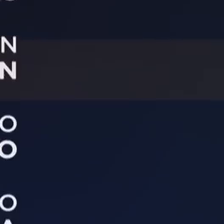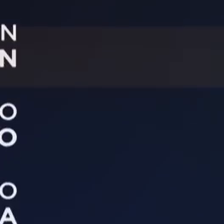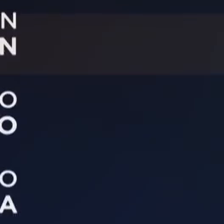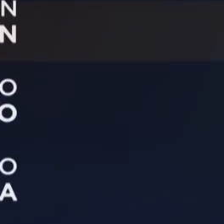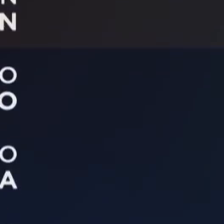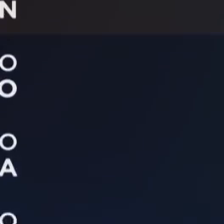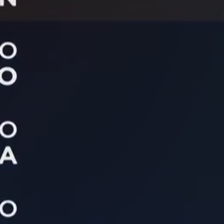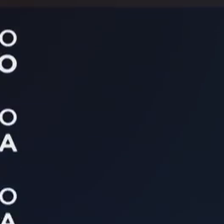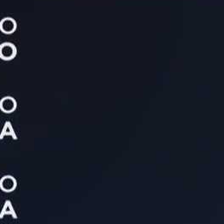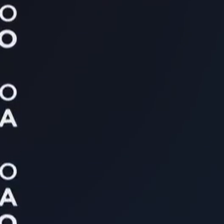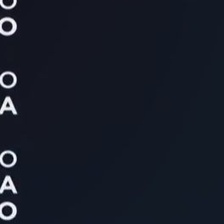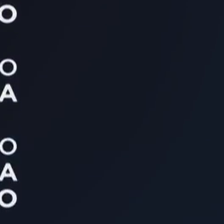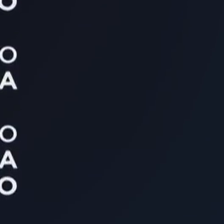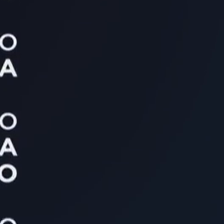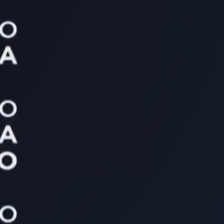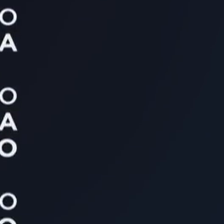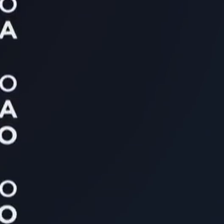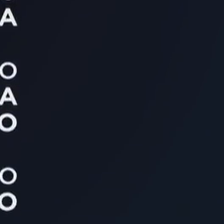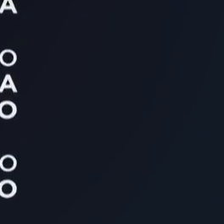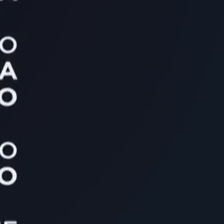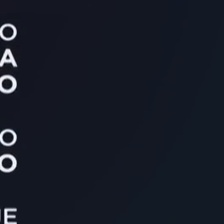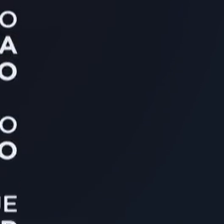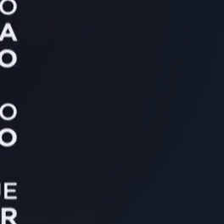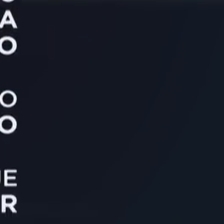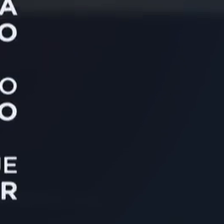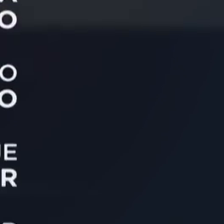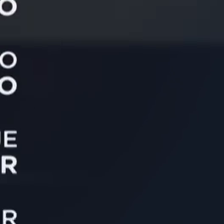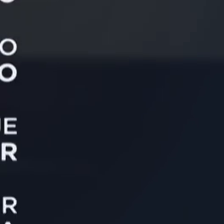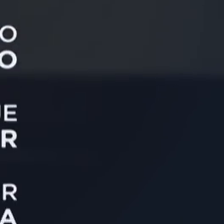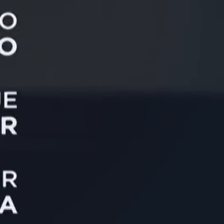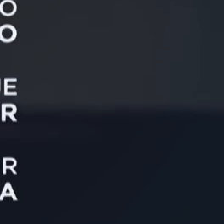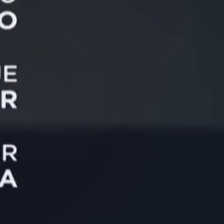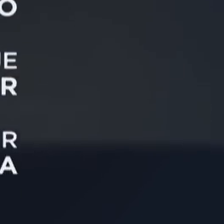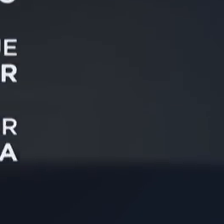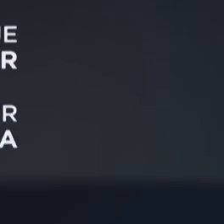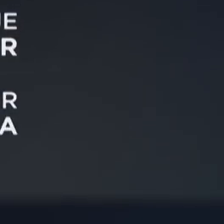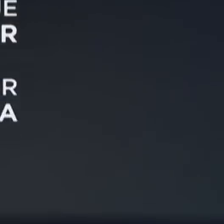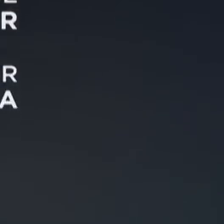video.